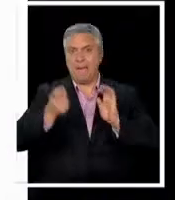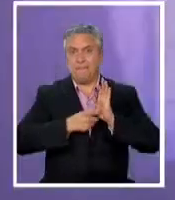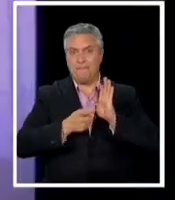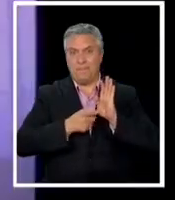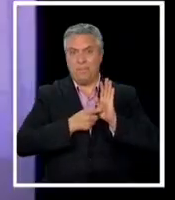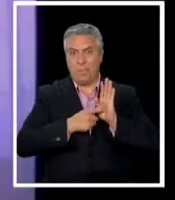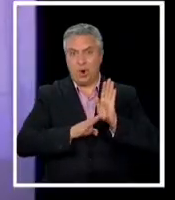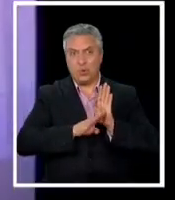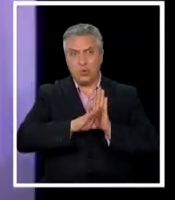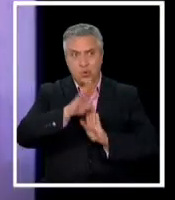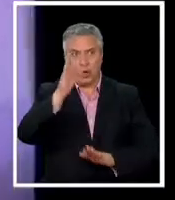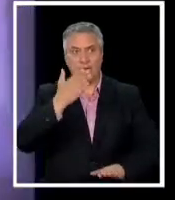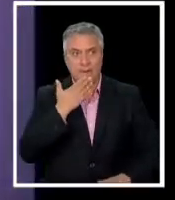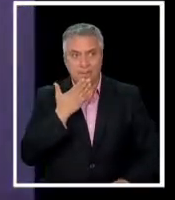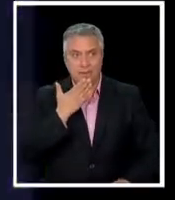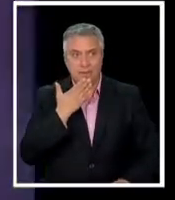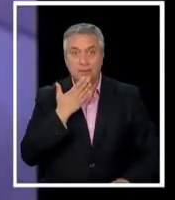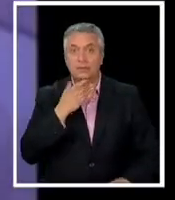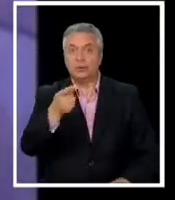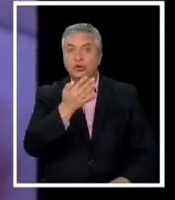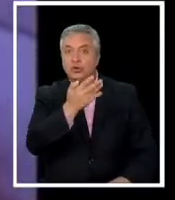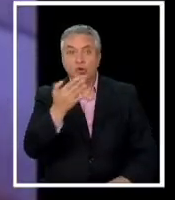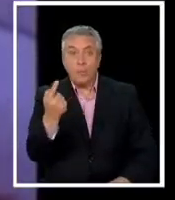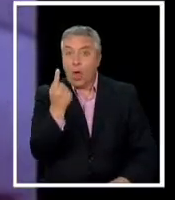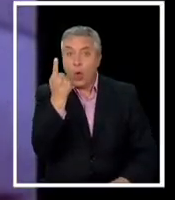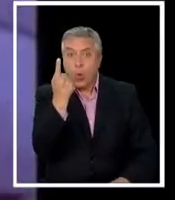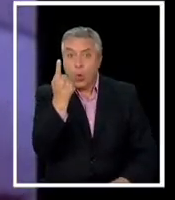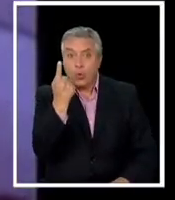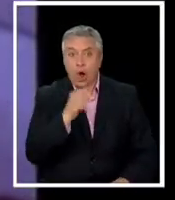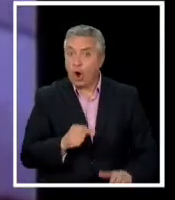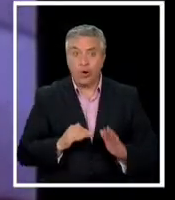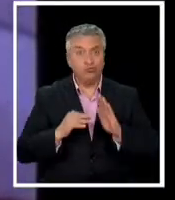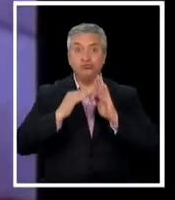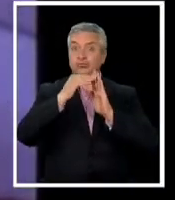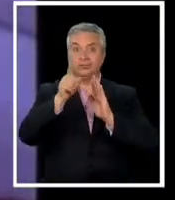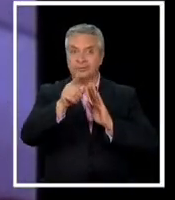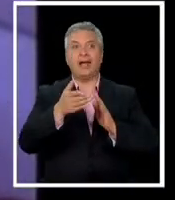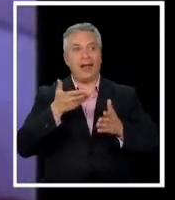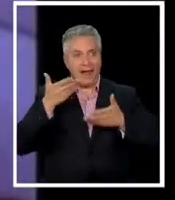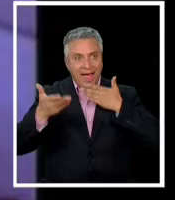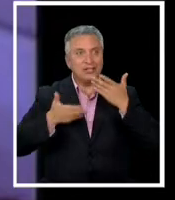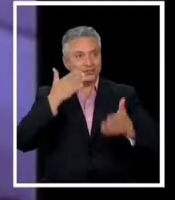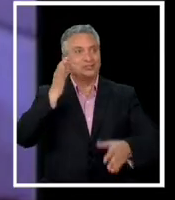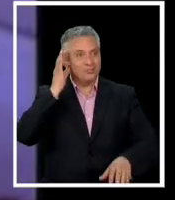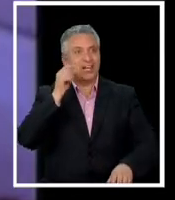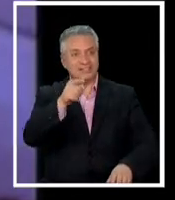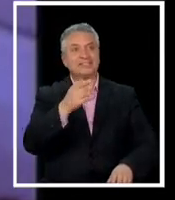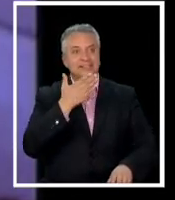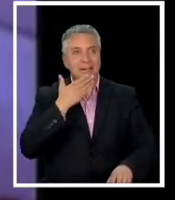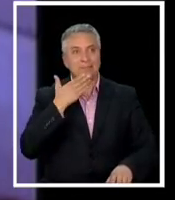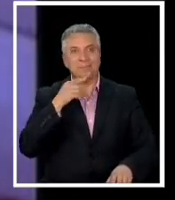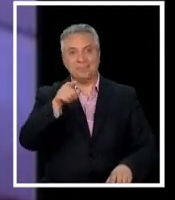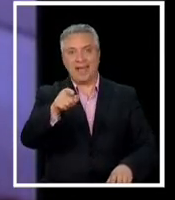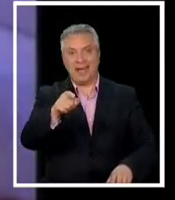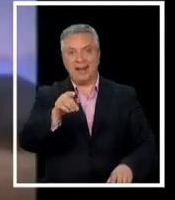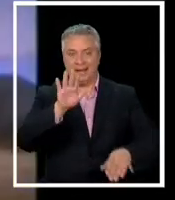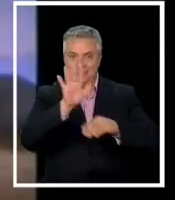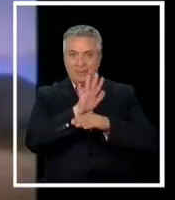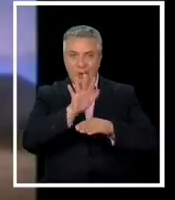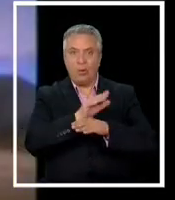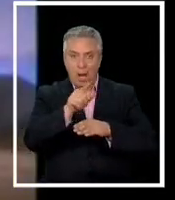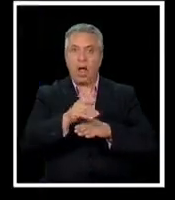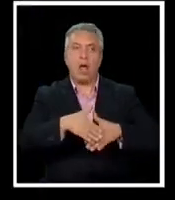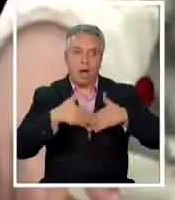iTunes aunque aún no llega al número 1 como si lo hizo la canción de Kate Bush en Stranger Things serie donde